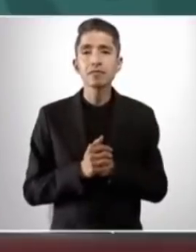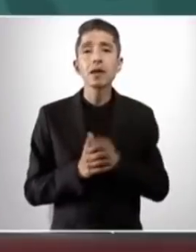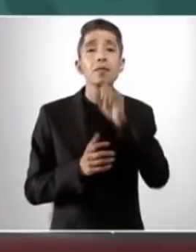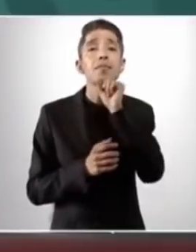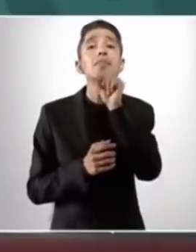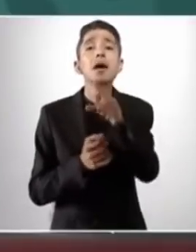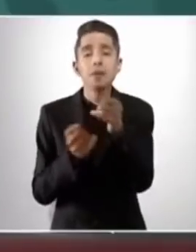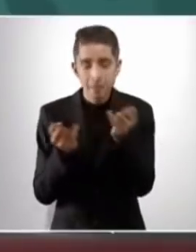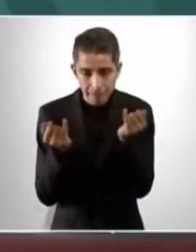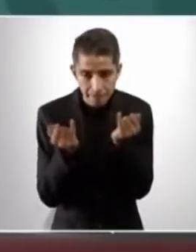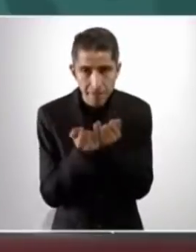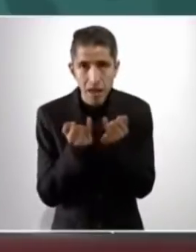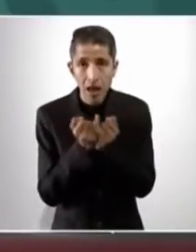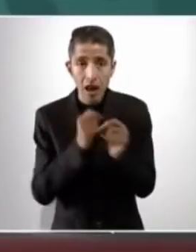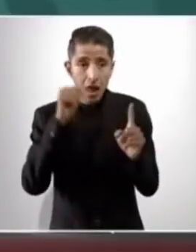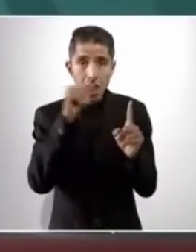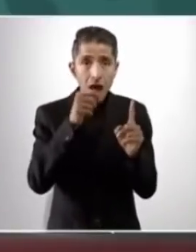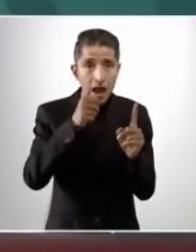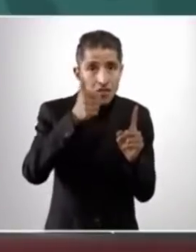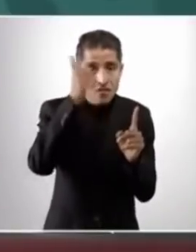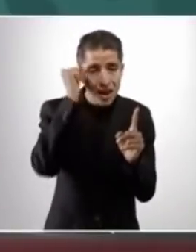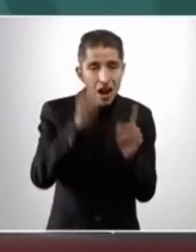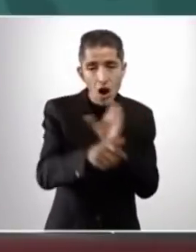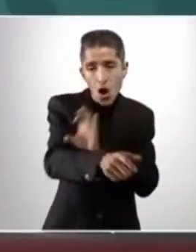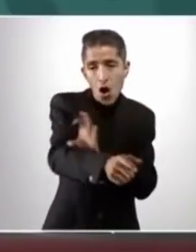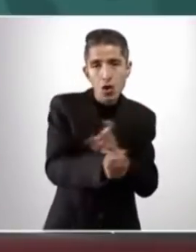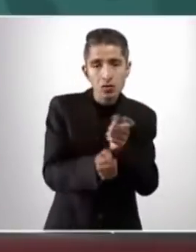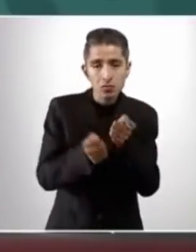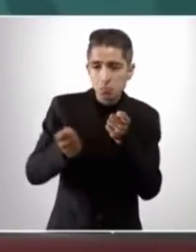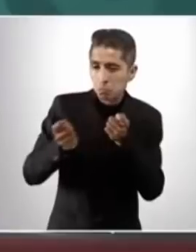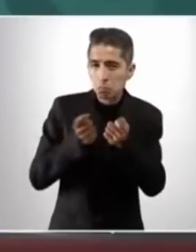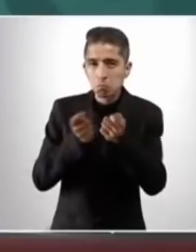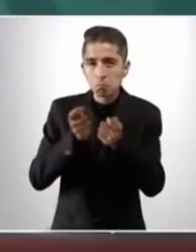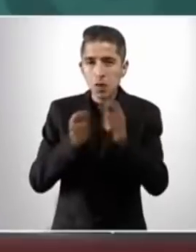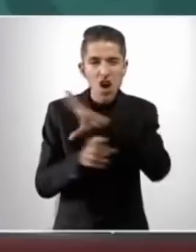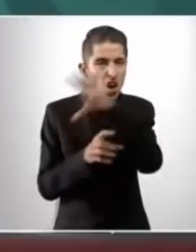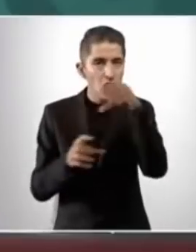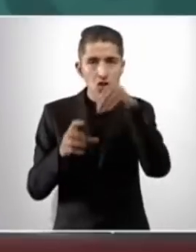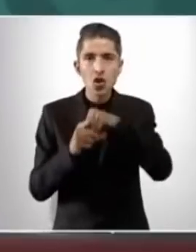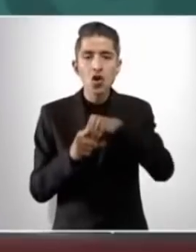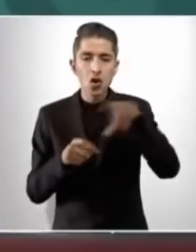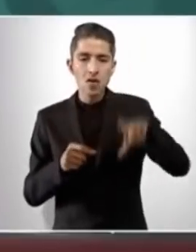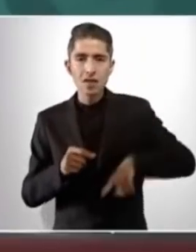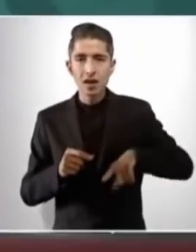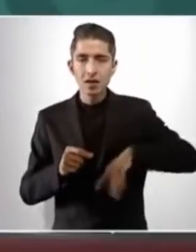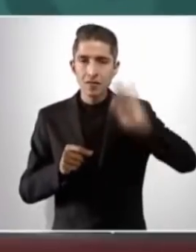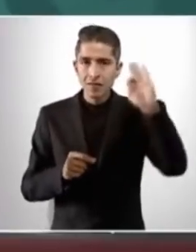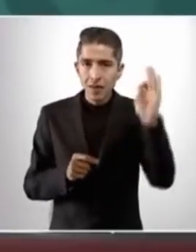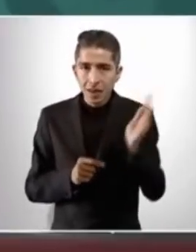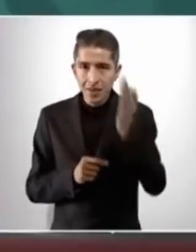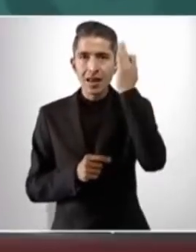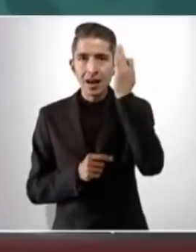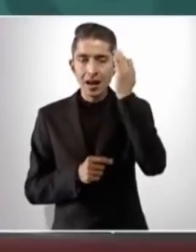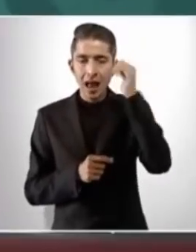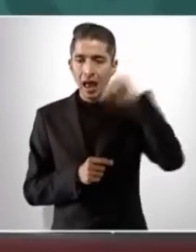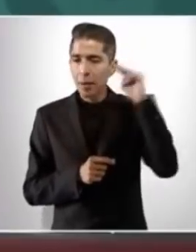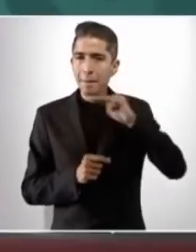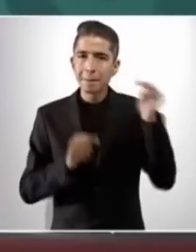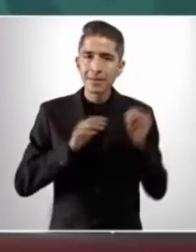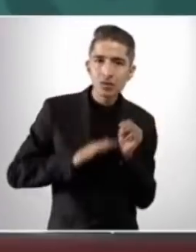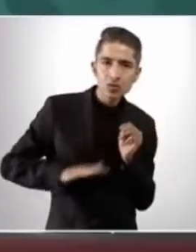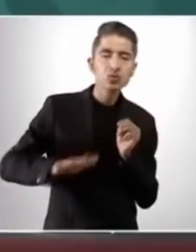coordinar todas las acciones del gobierno federal en Michoacán.